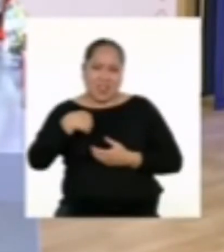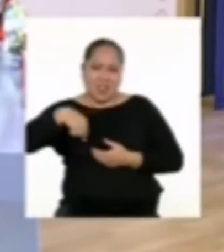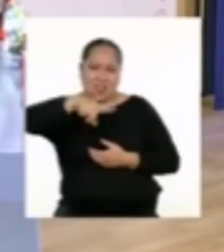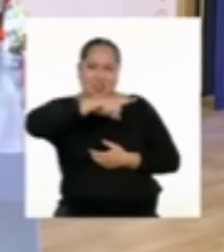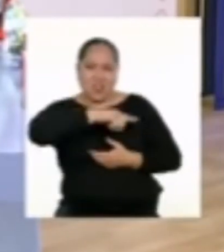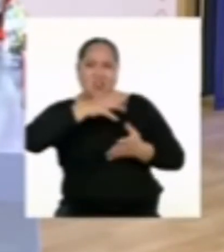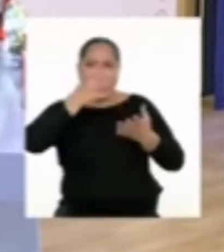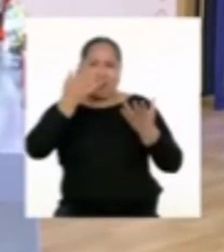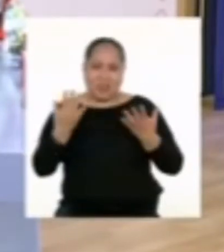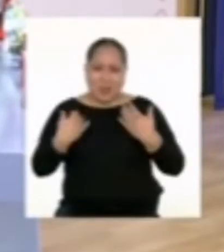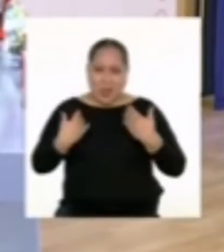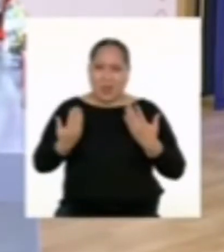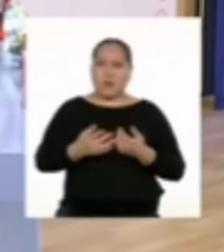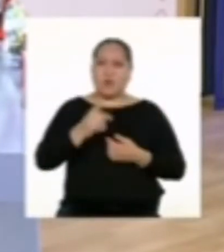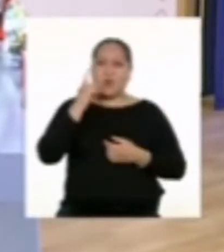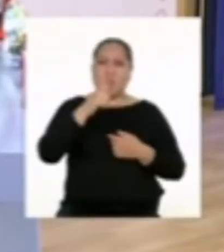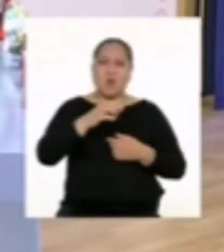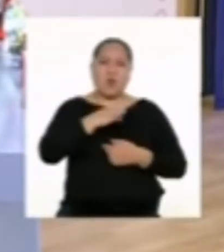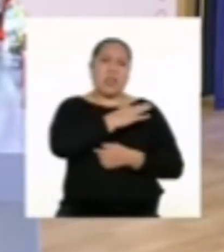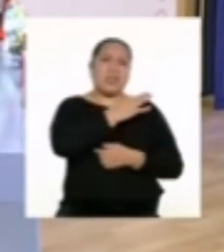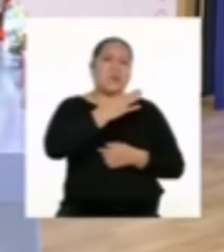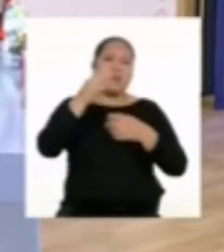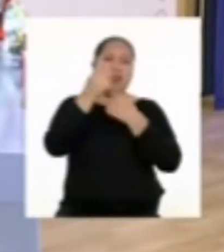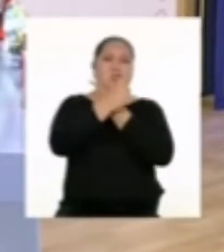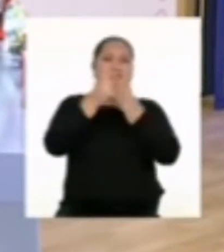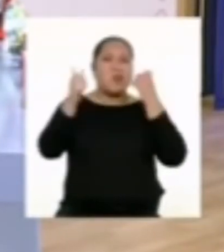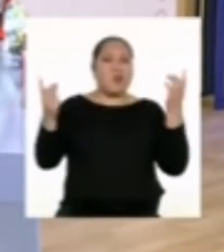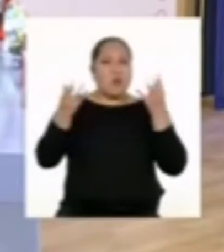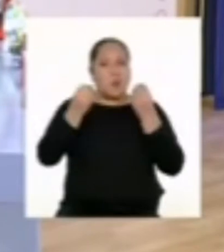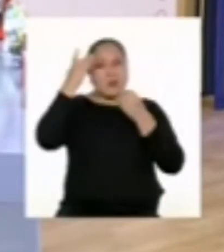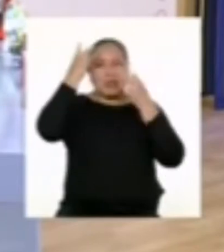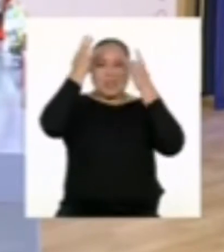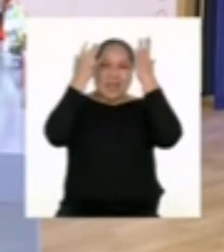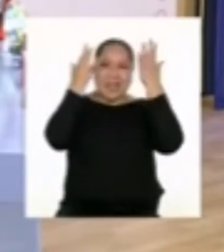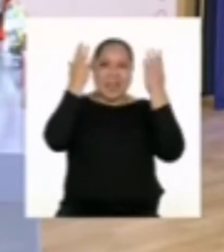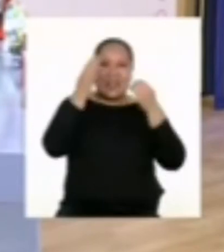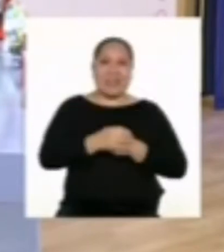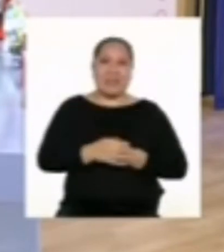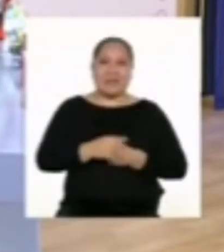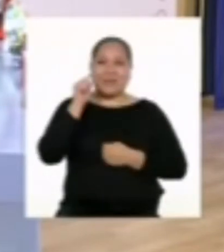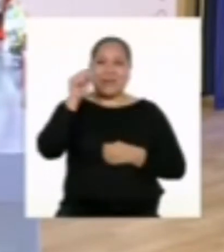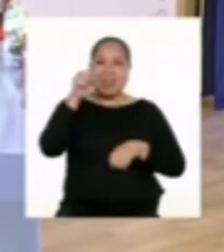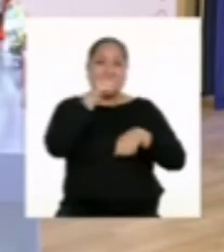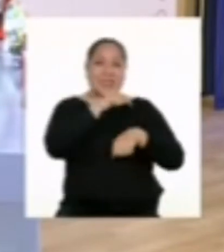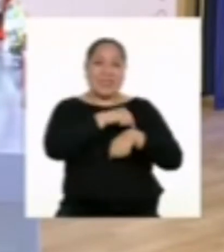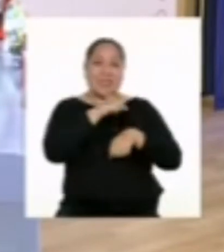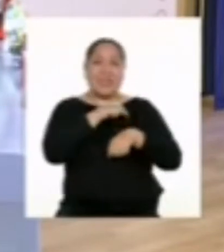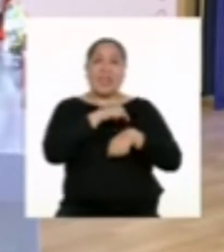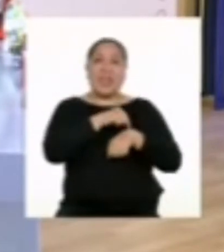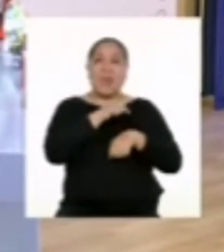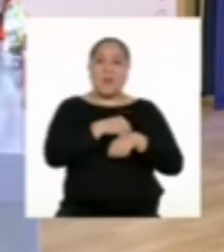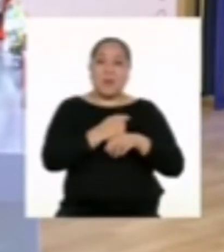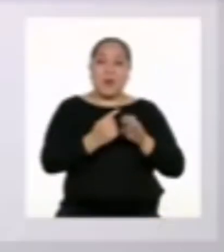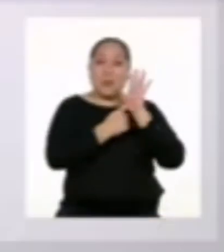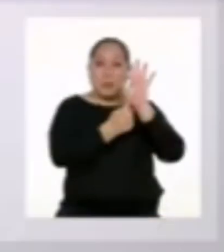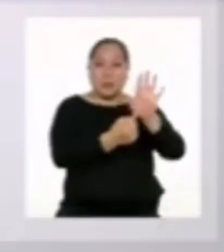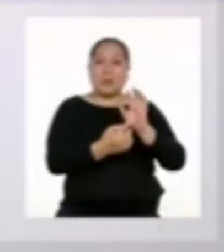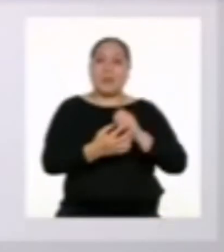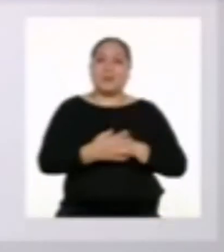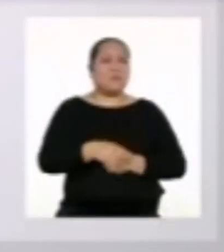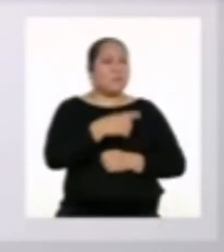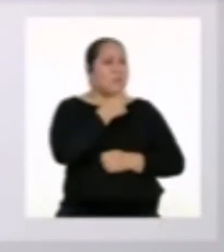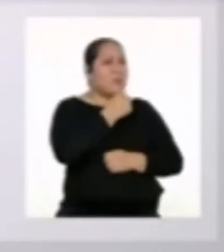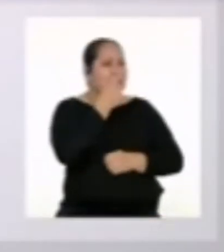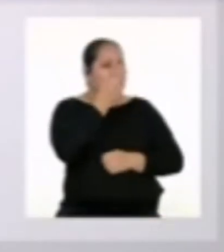nosotras y nosotros tenemos, un espíritu libre y con mucha creatividad. Y este es el medio y el momento para demostrarlo.